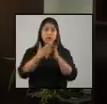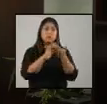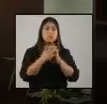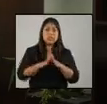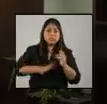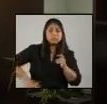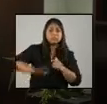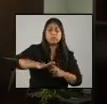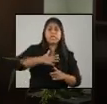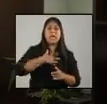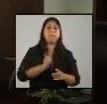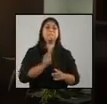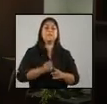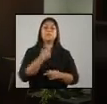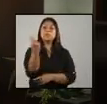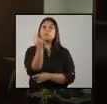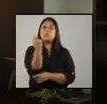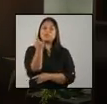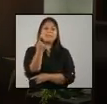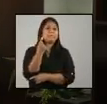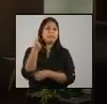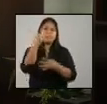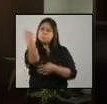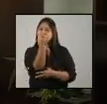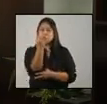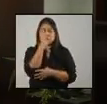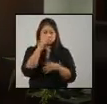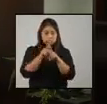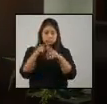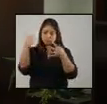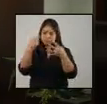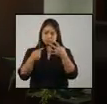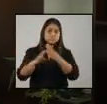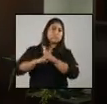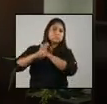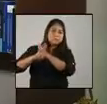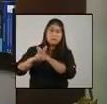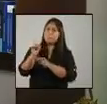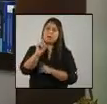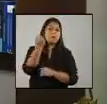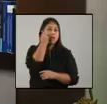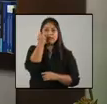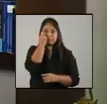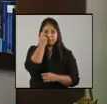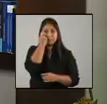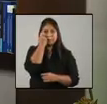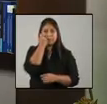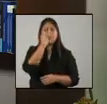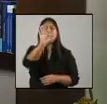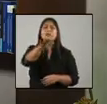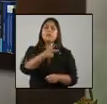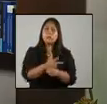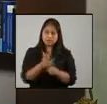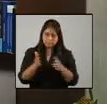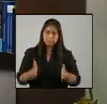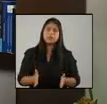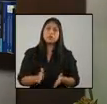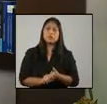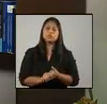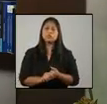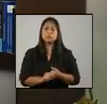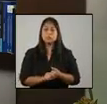acción sobre la importancia de las medidas preventivas para no contagiarnos. Estimados, estimados conciudadanos,